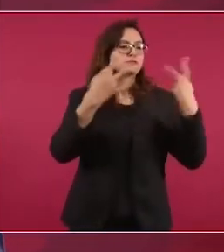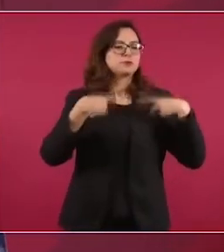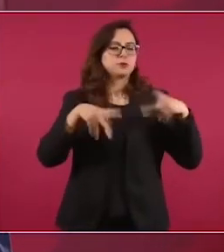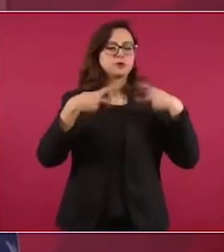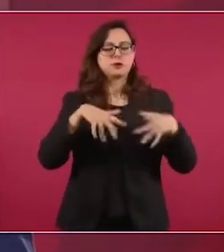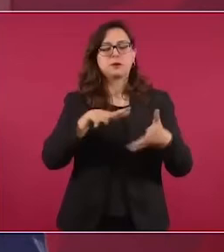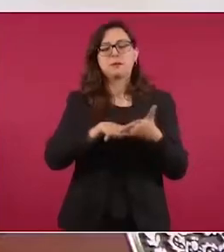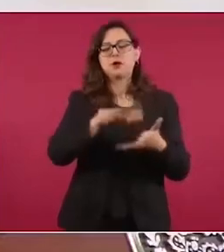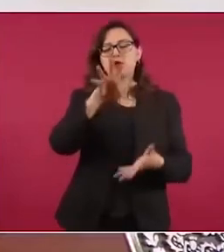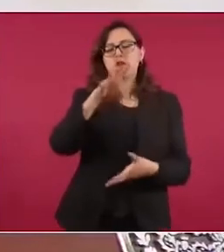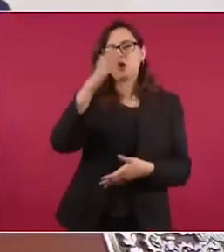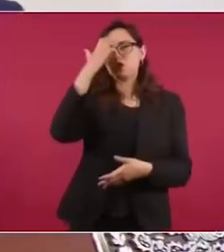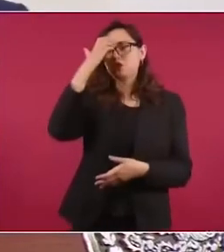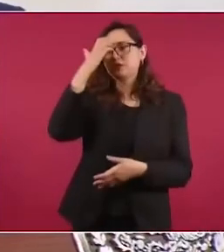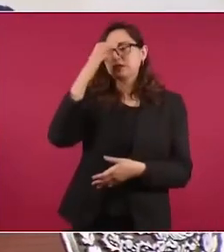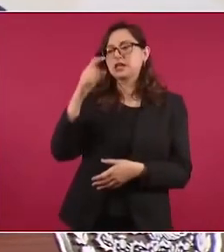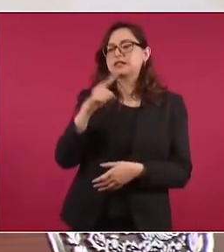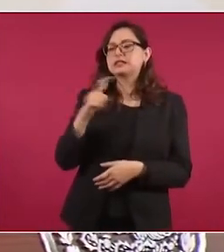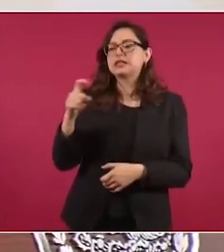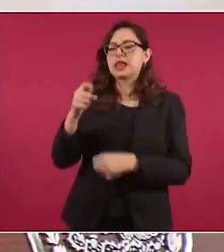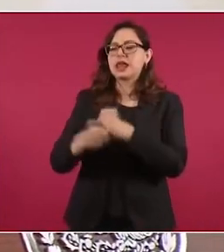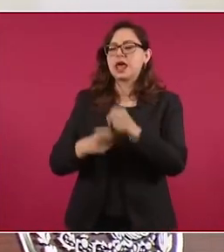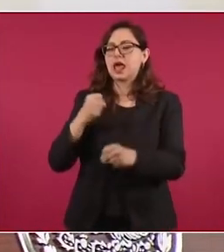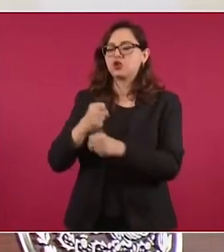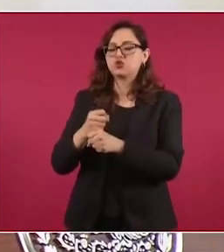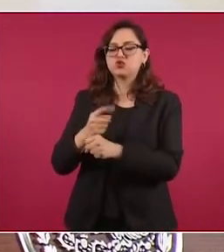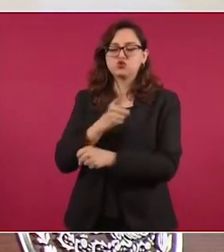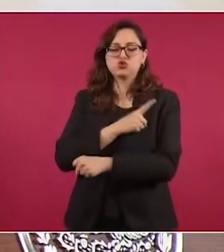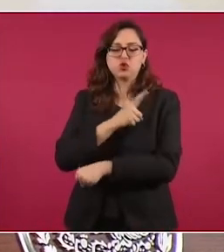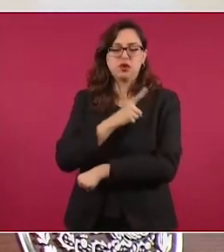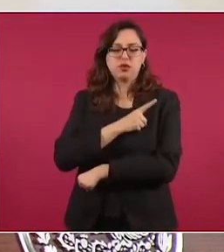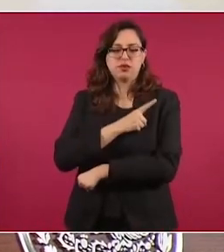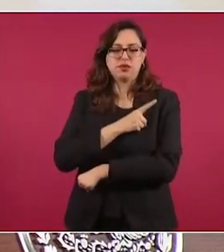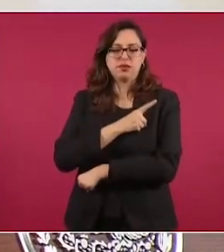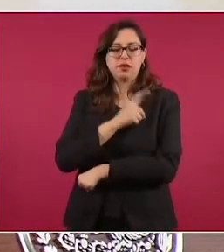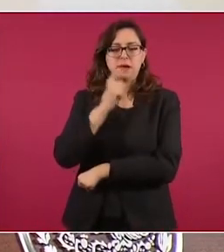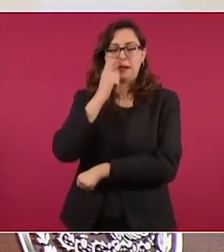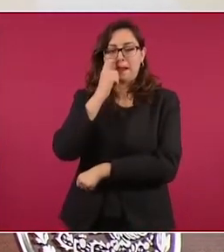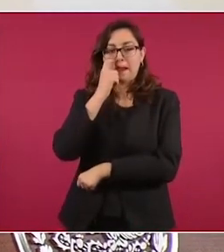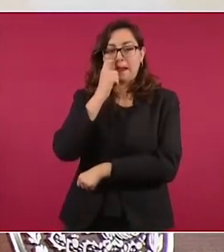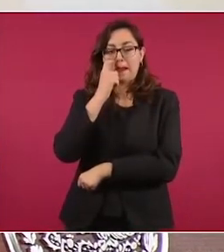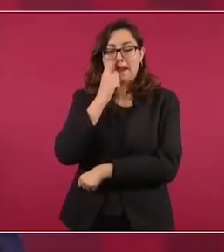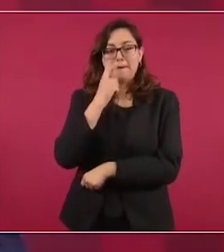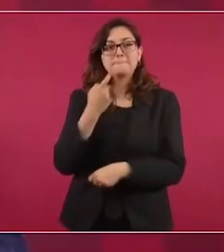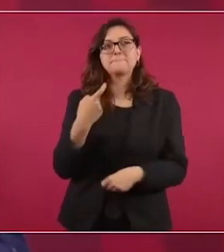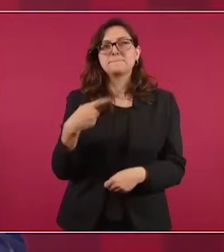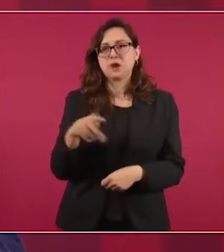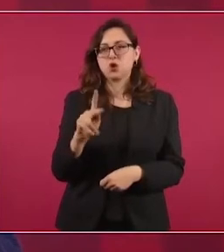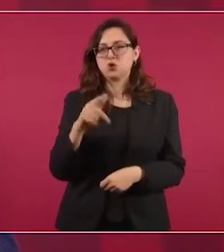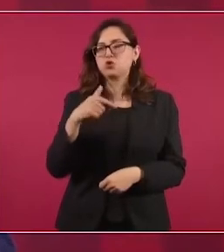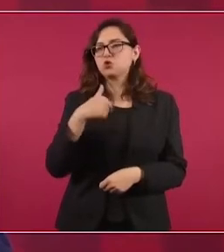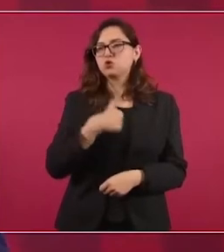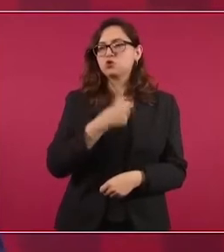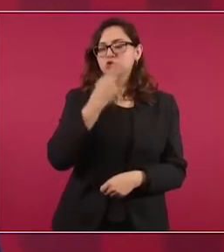le digo, ¿quieres que te diga cuál es el libro que más me ha gustado